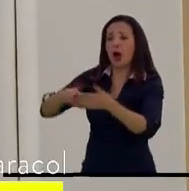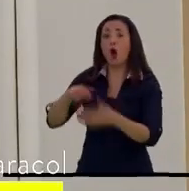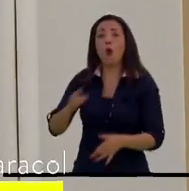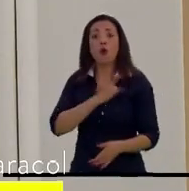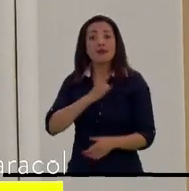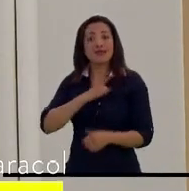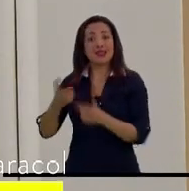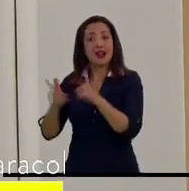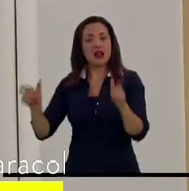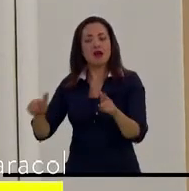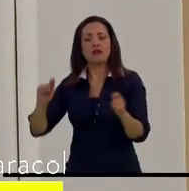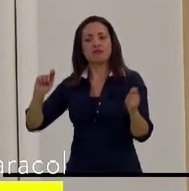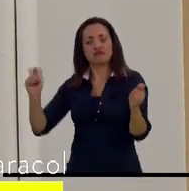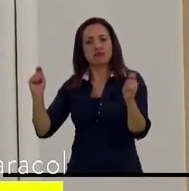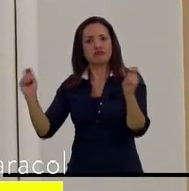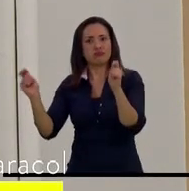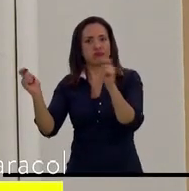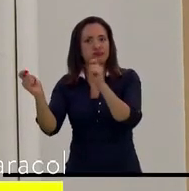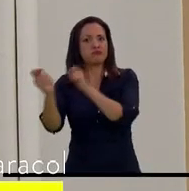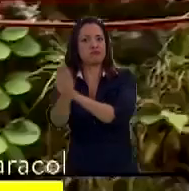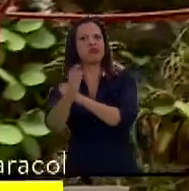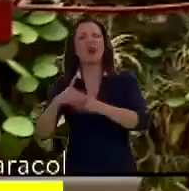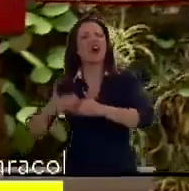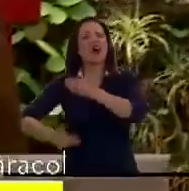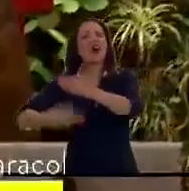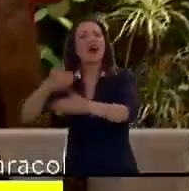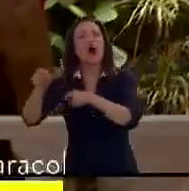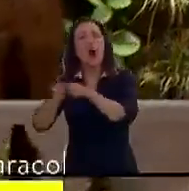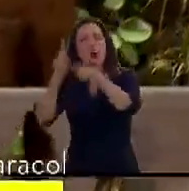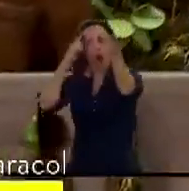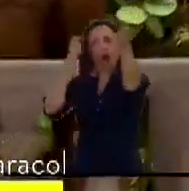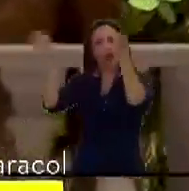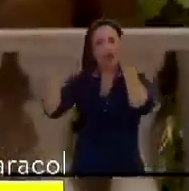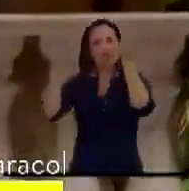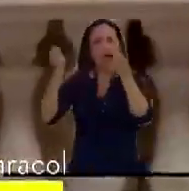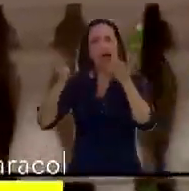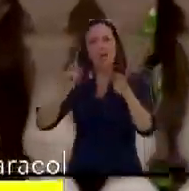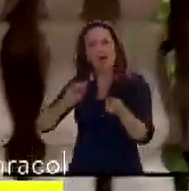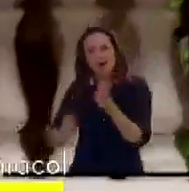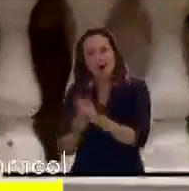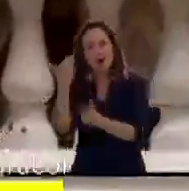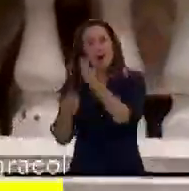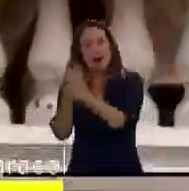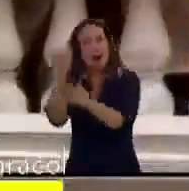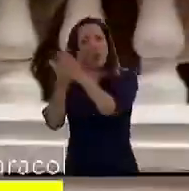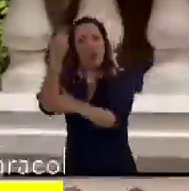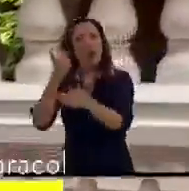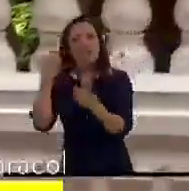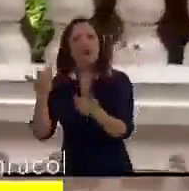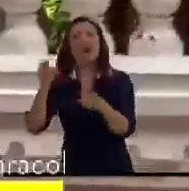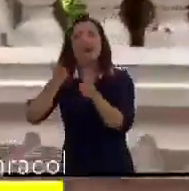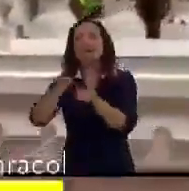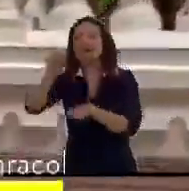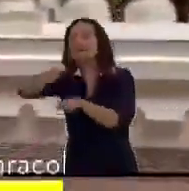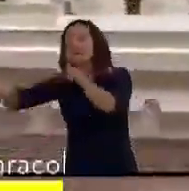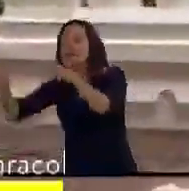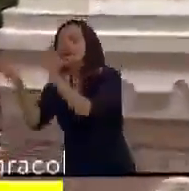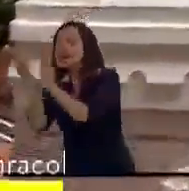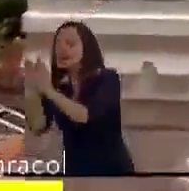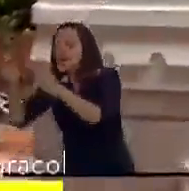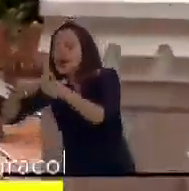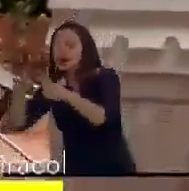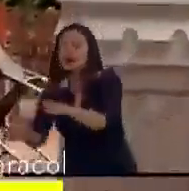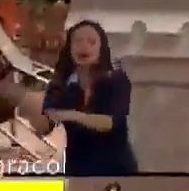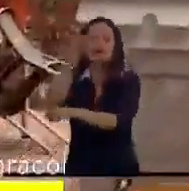pasos en materia de educación superior implementando nuevas estrategias para facilitar la transferencia de estudiantes, las homologaciones entre